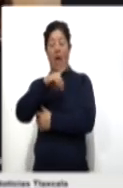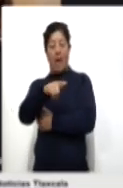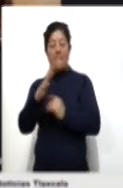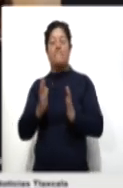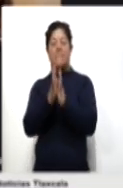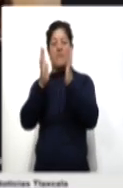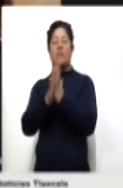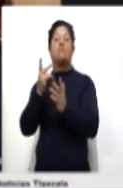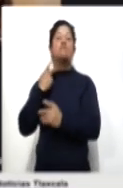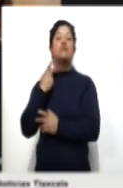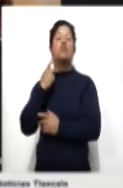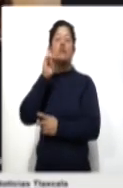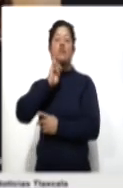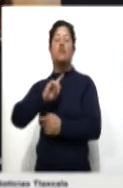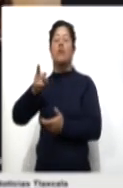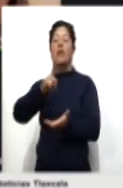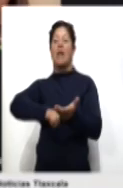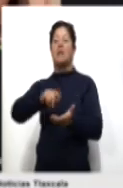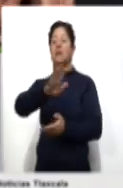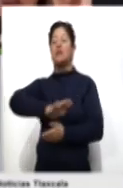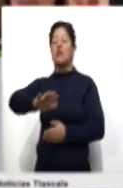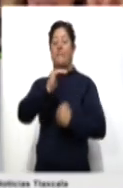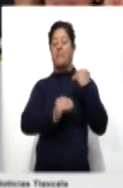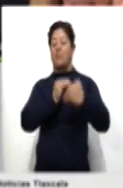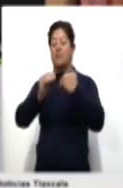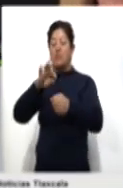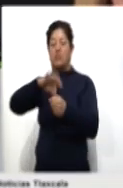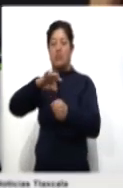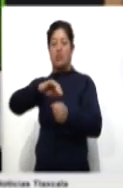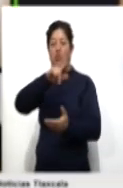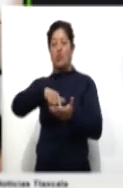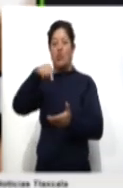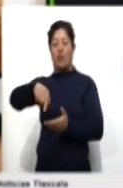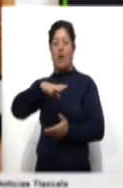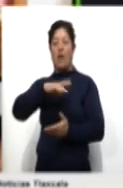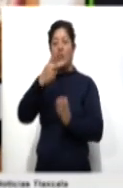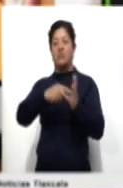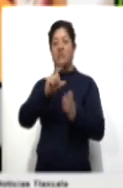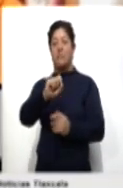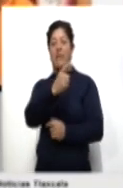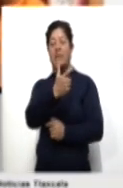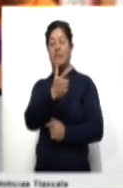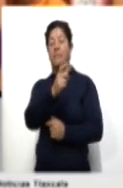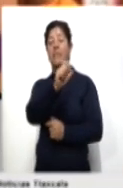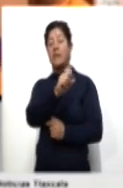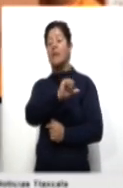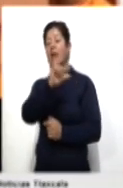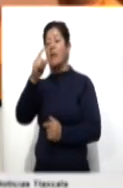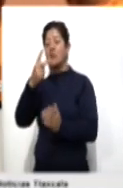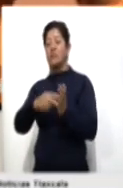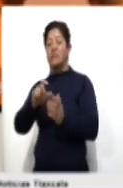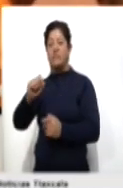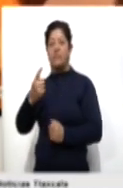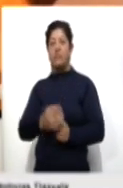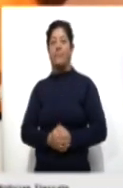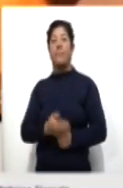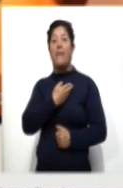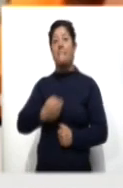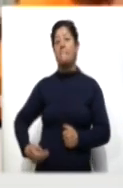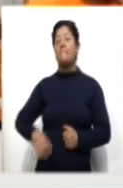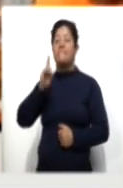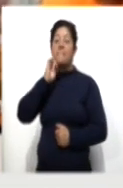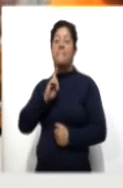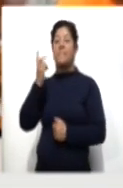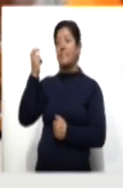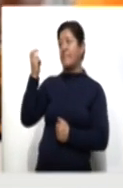Participación Política de las Mujeres en el Proceso Electoral Local Ordinario 2020-2021. La presidenta del Instituto